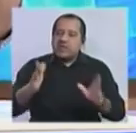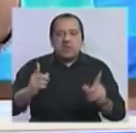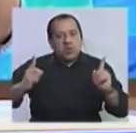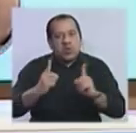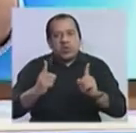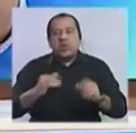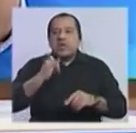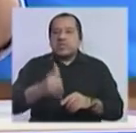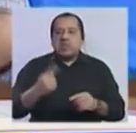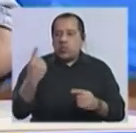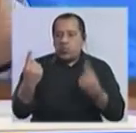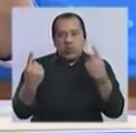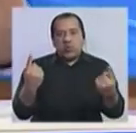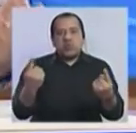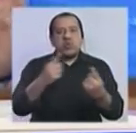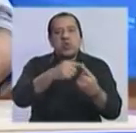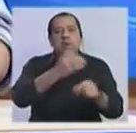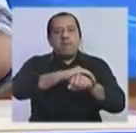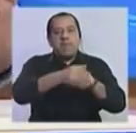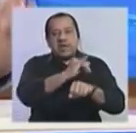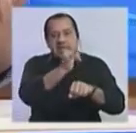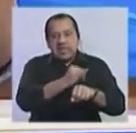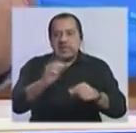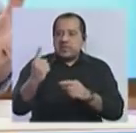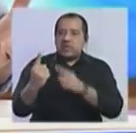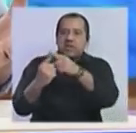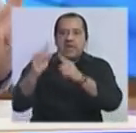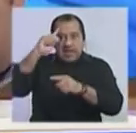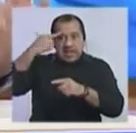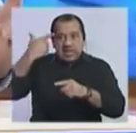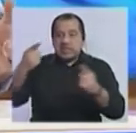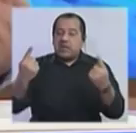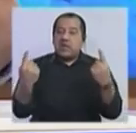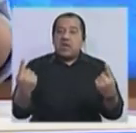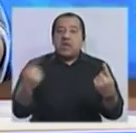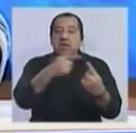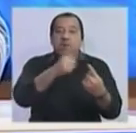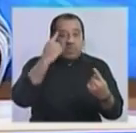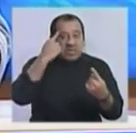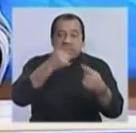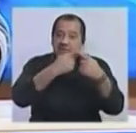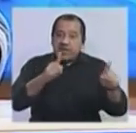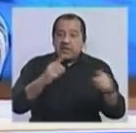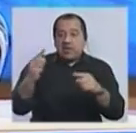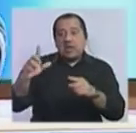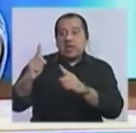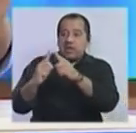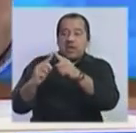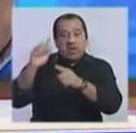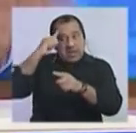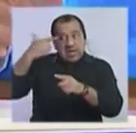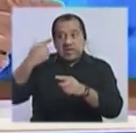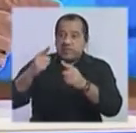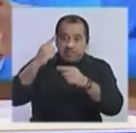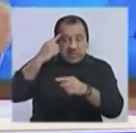sí, de dos candidatos o dos fórmulas, pero también de dos enfoques del mundo que hacen que uno avance en una dirección